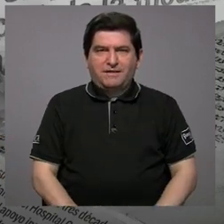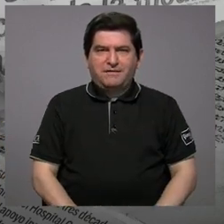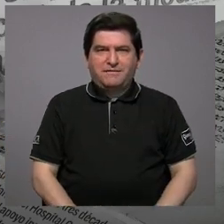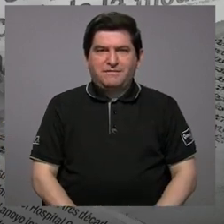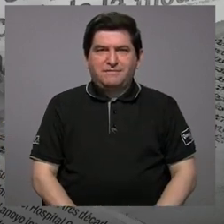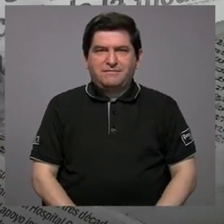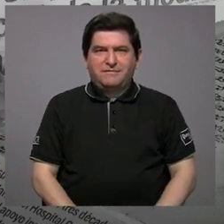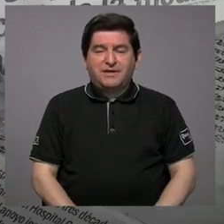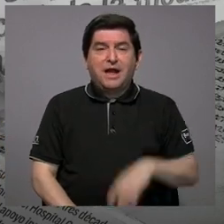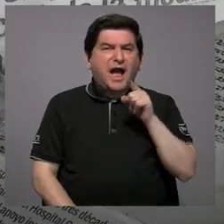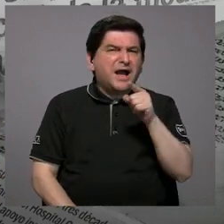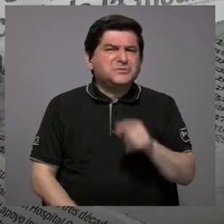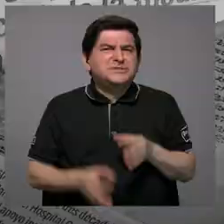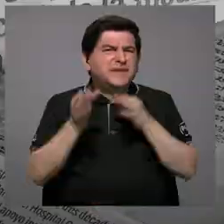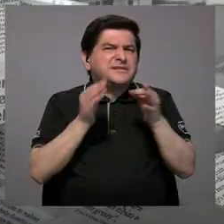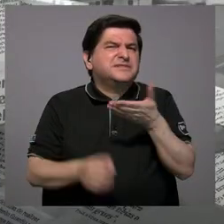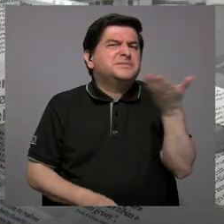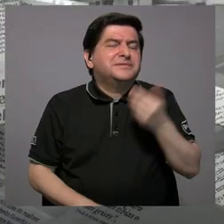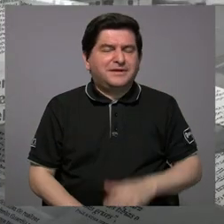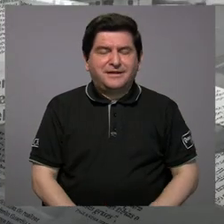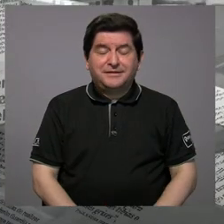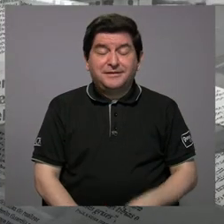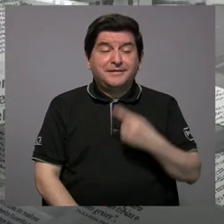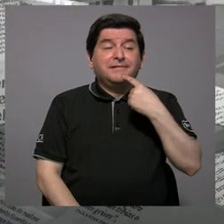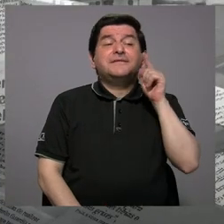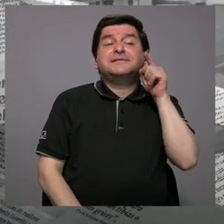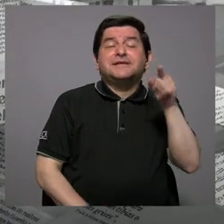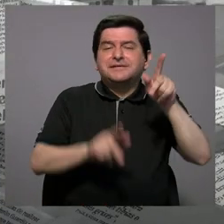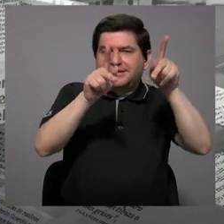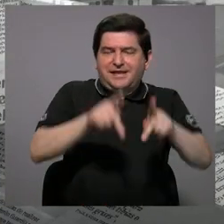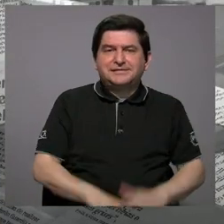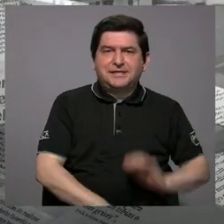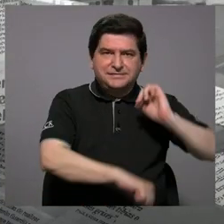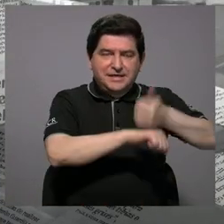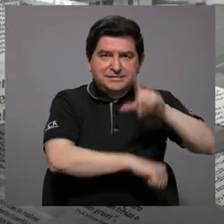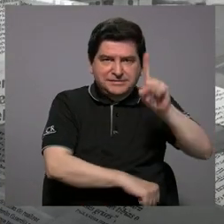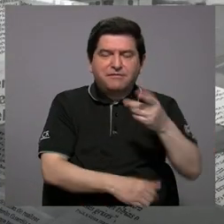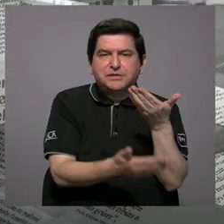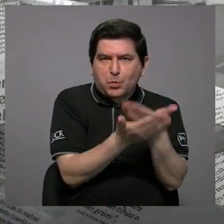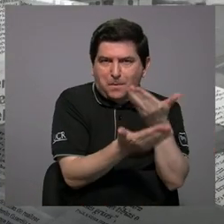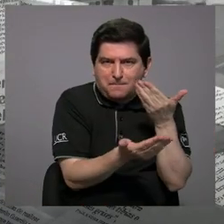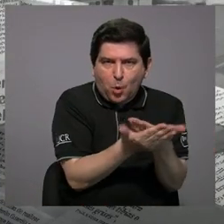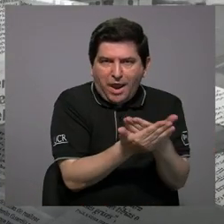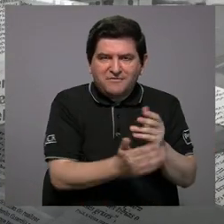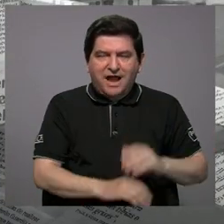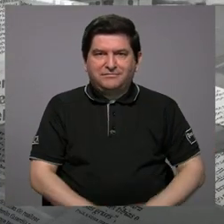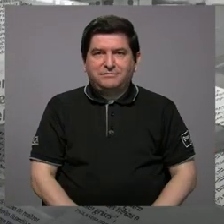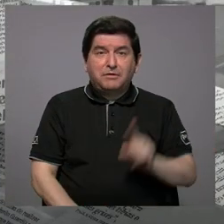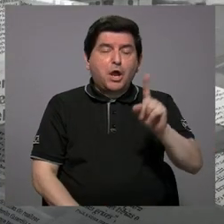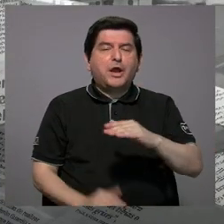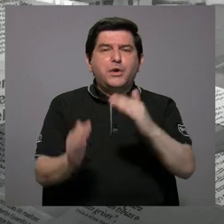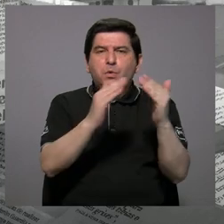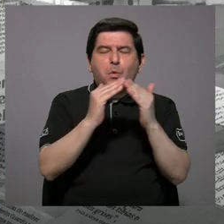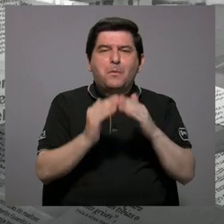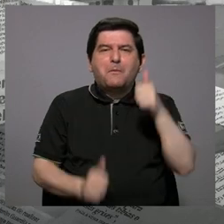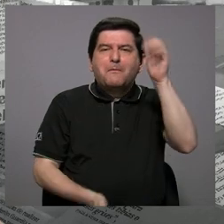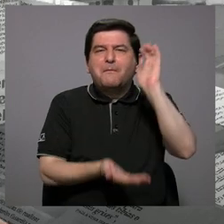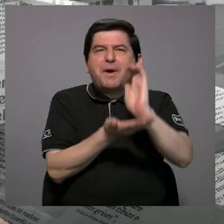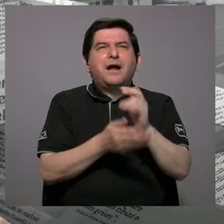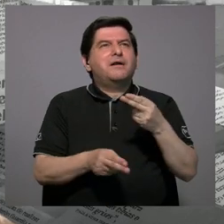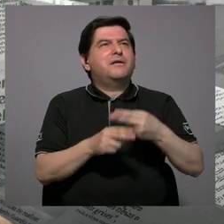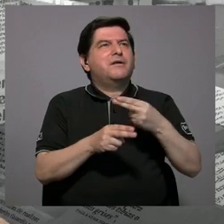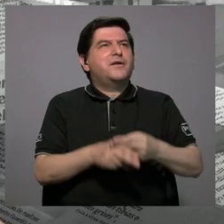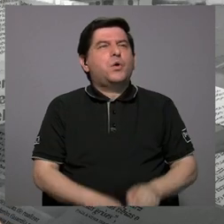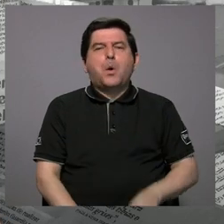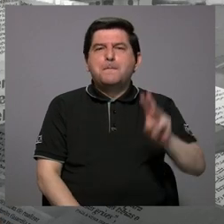argumento que les dan a ustedes? El argumento es que dice que instalaron una para prueba en un barrio de la juelita que se llama